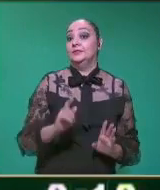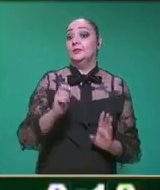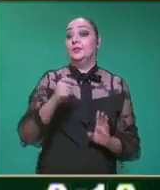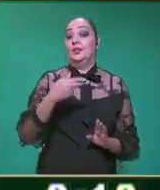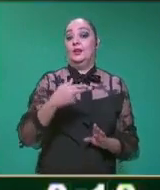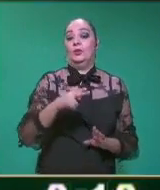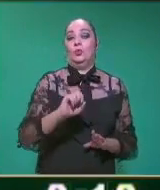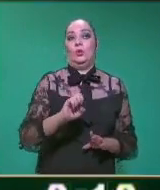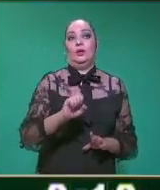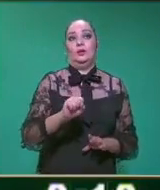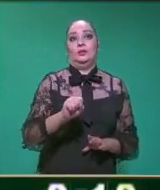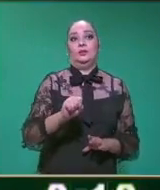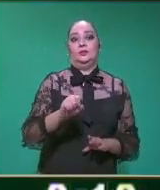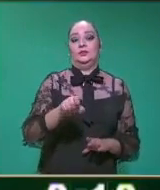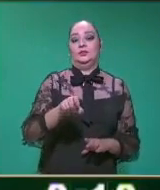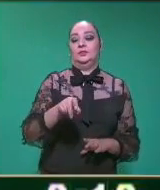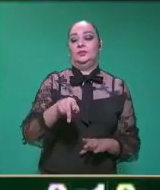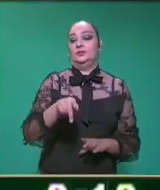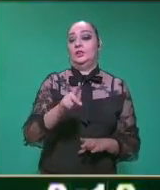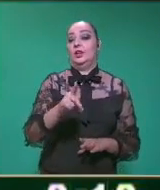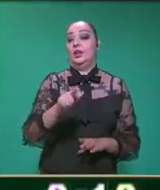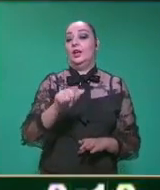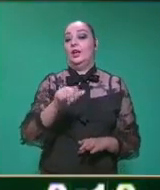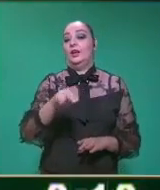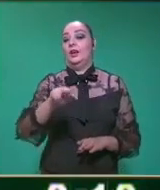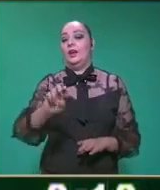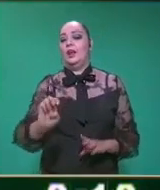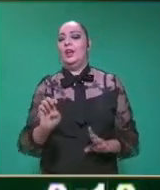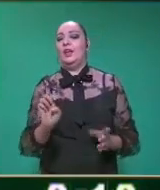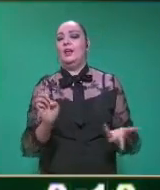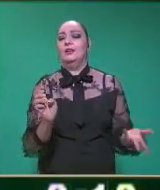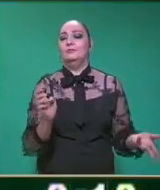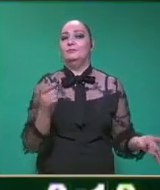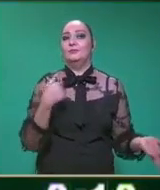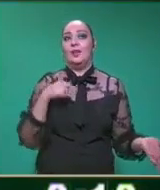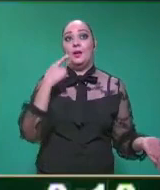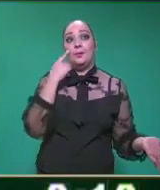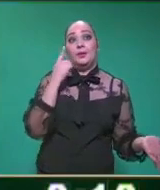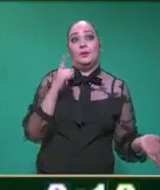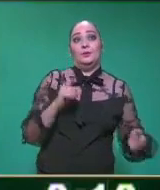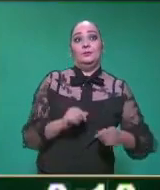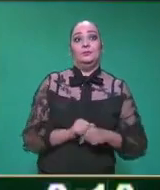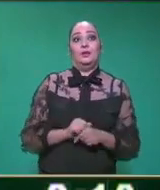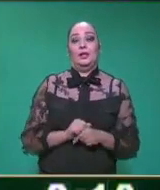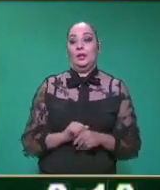es Huescane? A ver, que nos pongan aquí. maestra. Ah, es X.